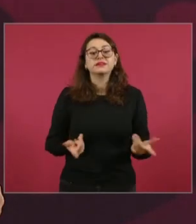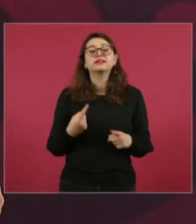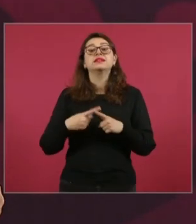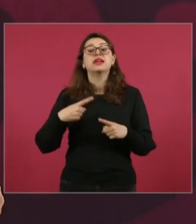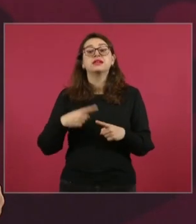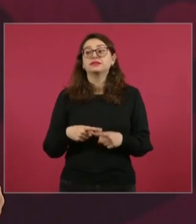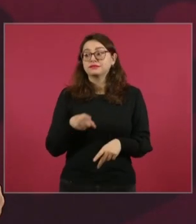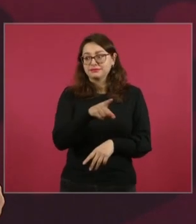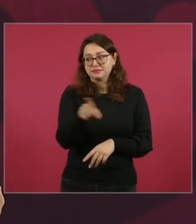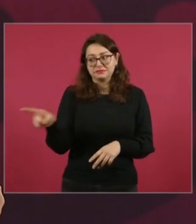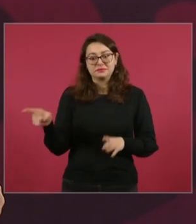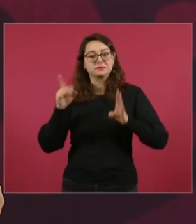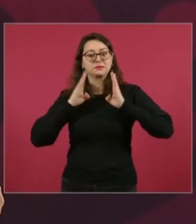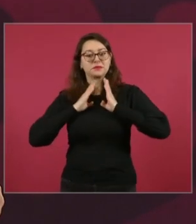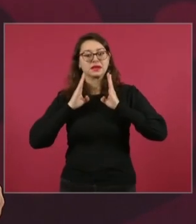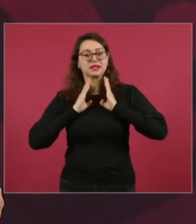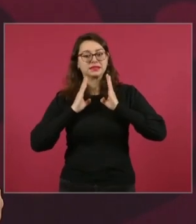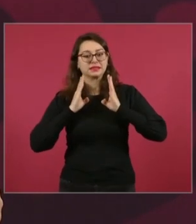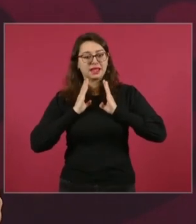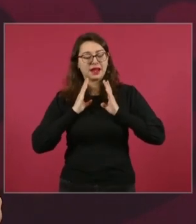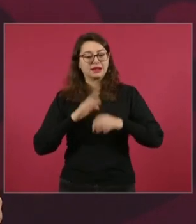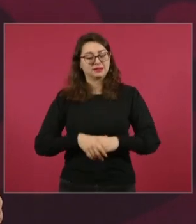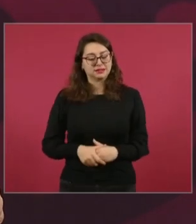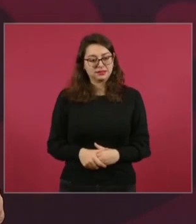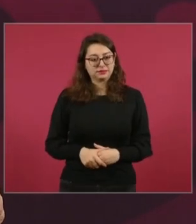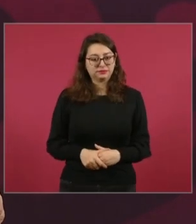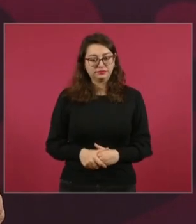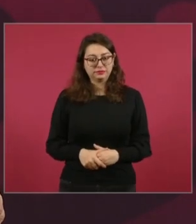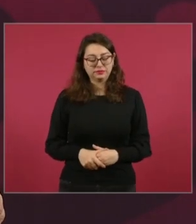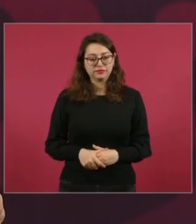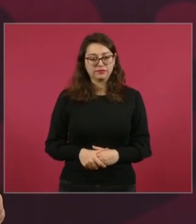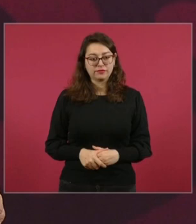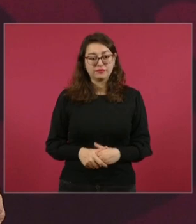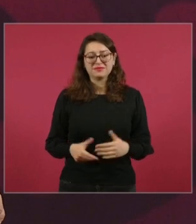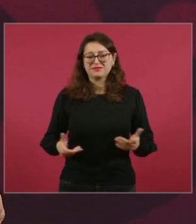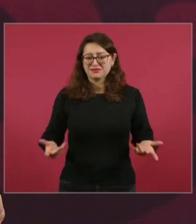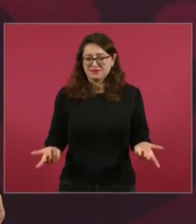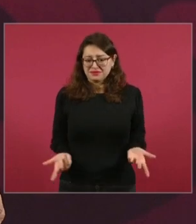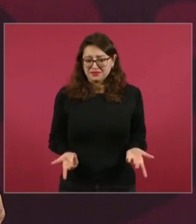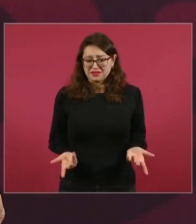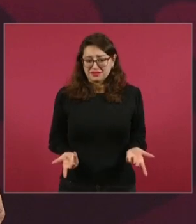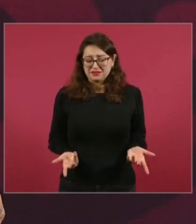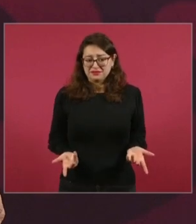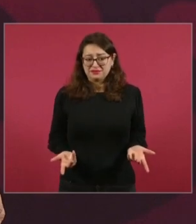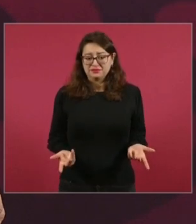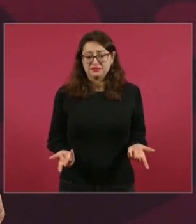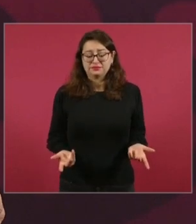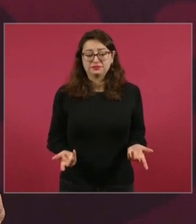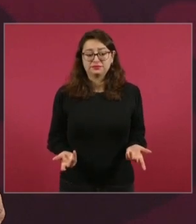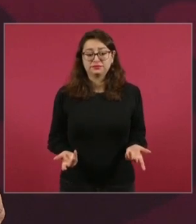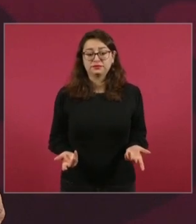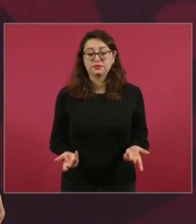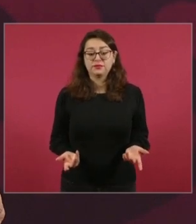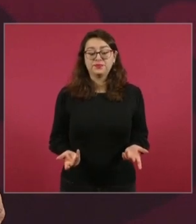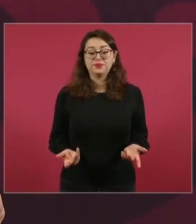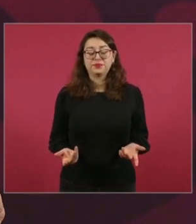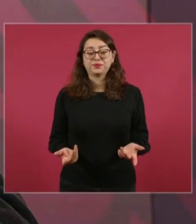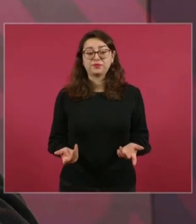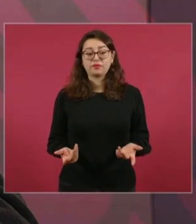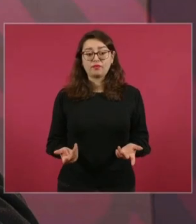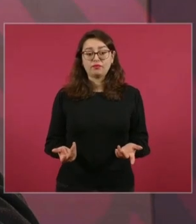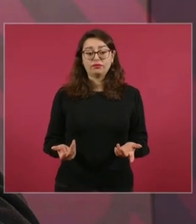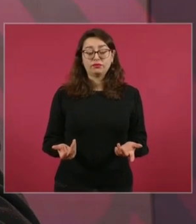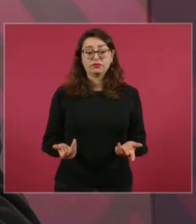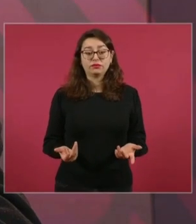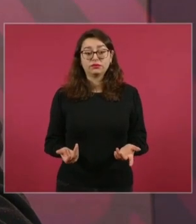¿Qué empresa constructora hace un aeropuerto como